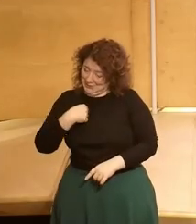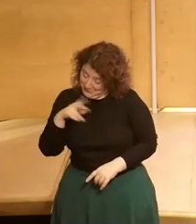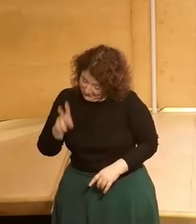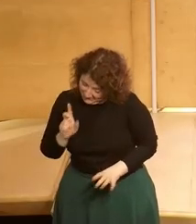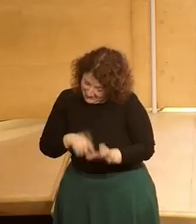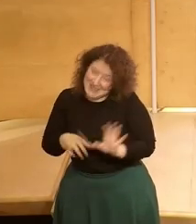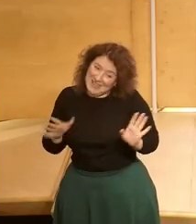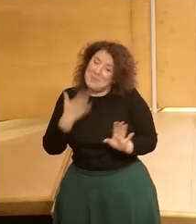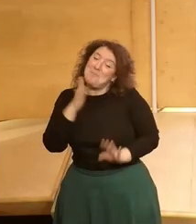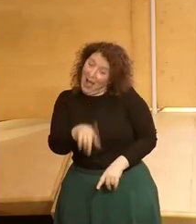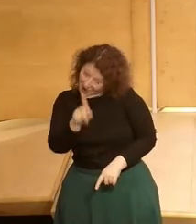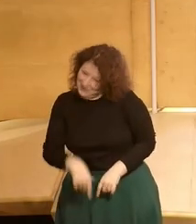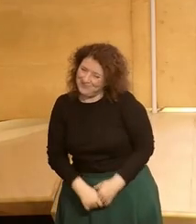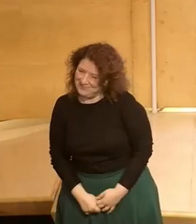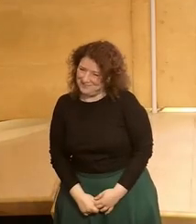muy majo